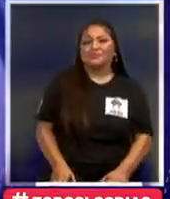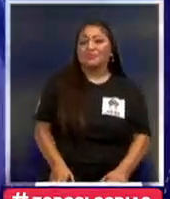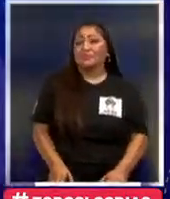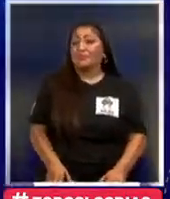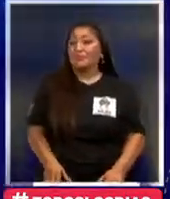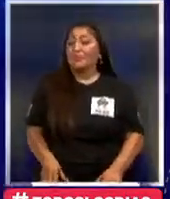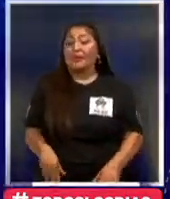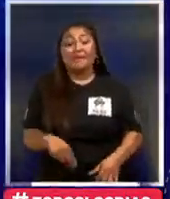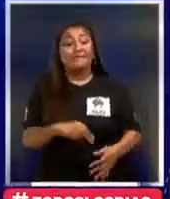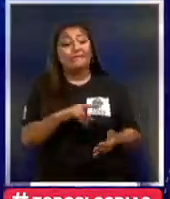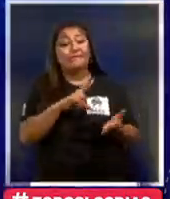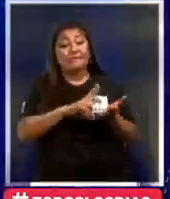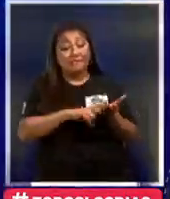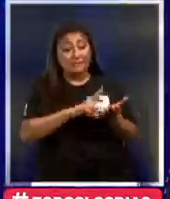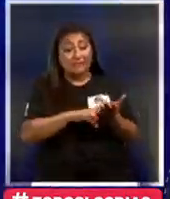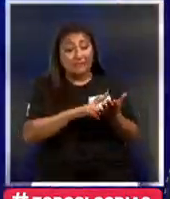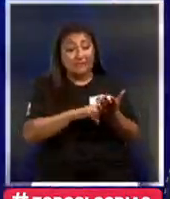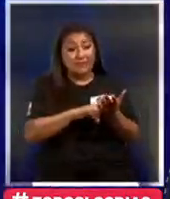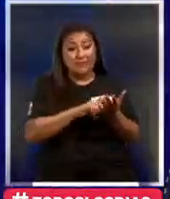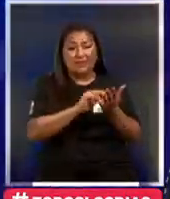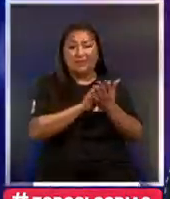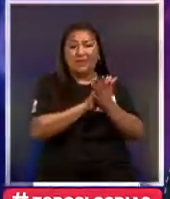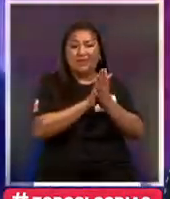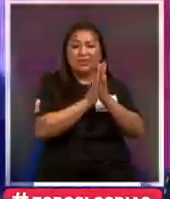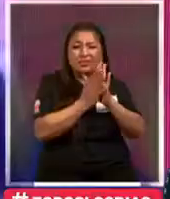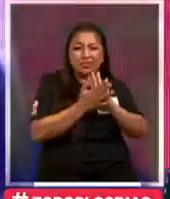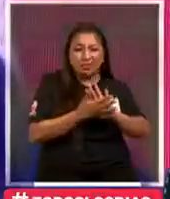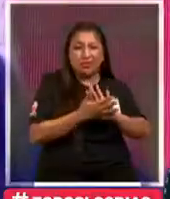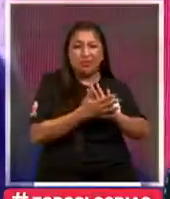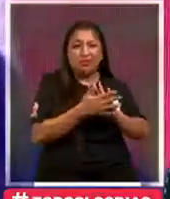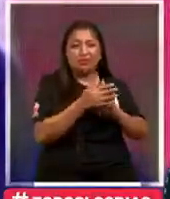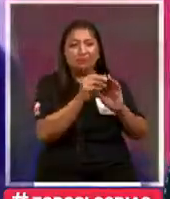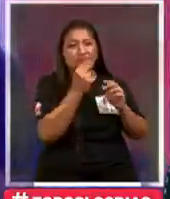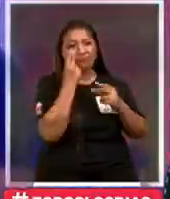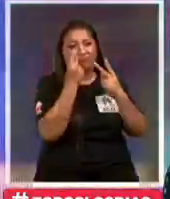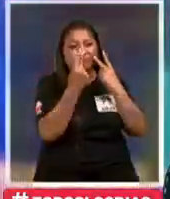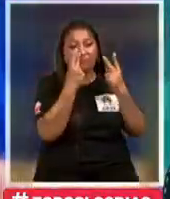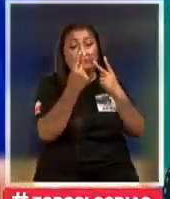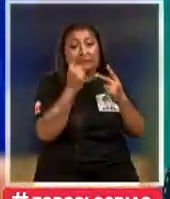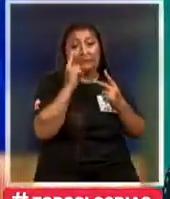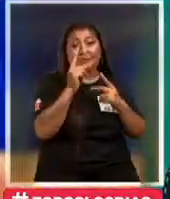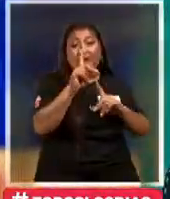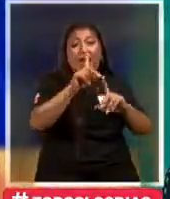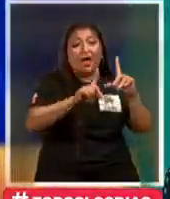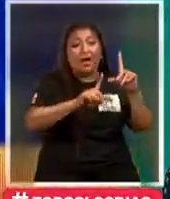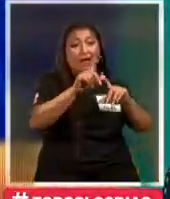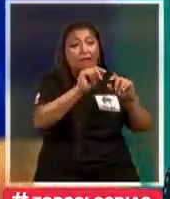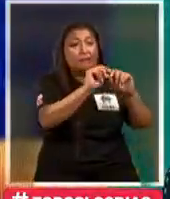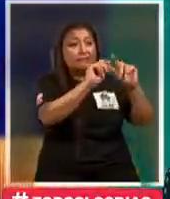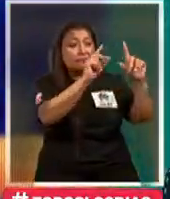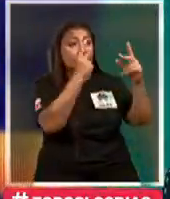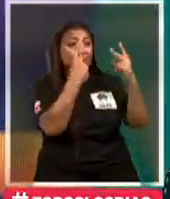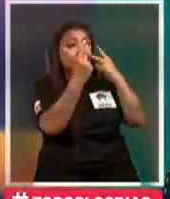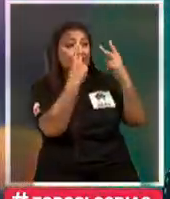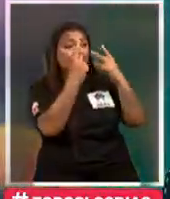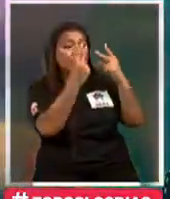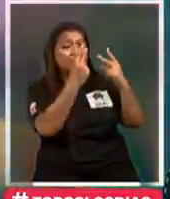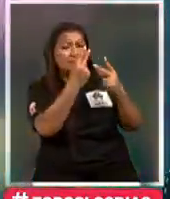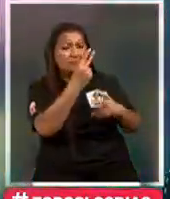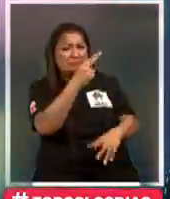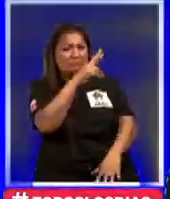Quizás todo Pero Solo voy a decir Algunas partes fueron Raras de esa nota